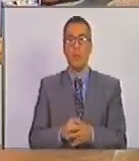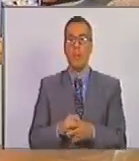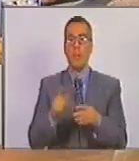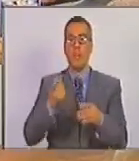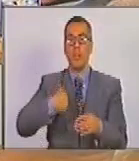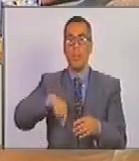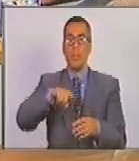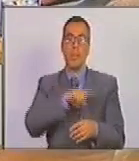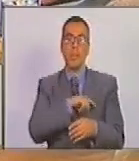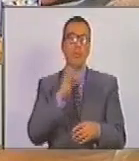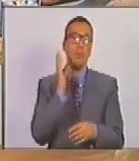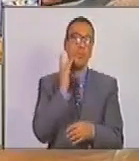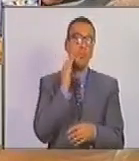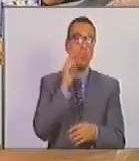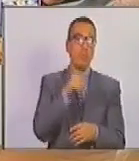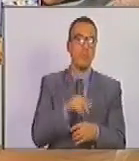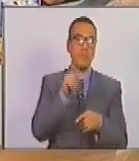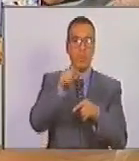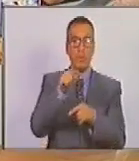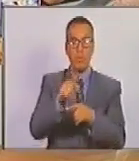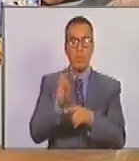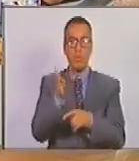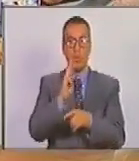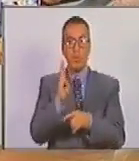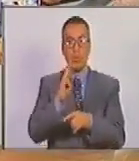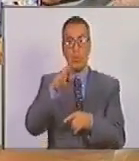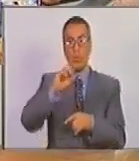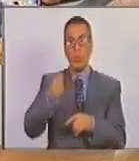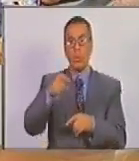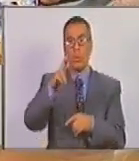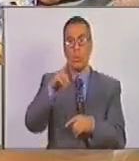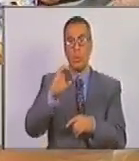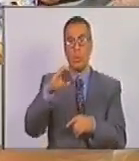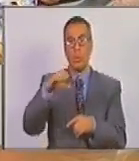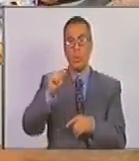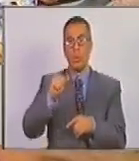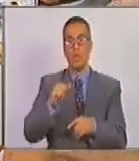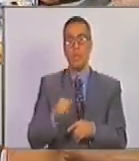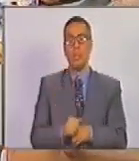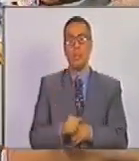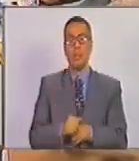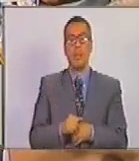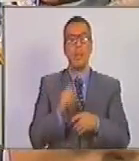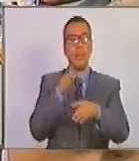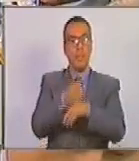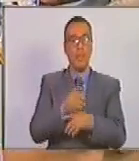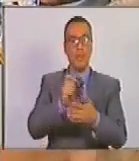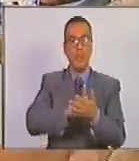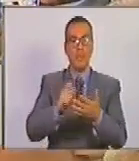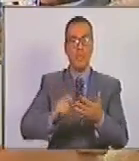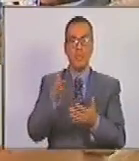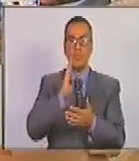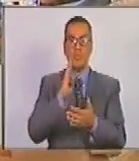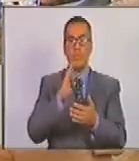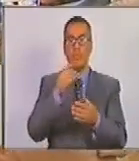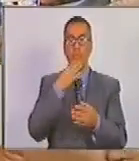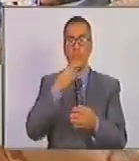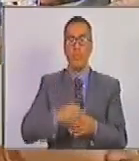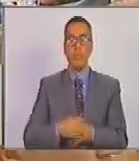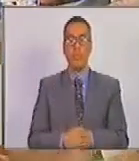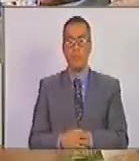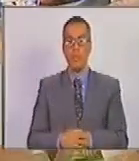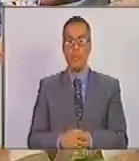O nosotros, por ejemplo, ahí mismo en Barinas, en Huacas, o el Cantón, a Punta de Piedra, ir a inscribirse en Barinas, no es justo.